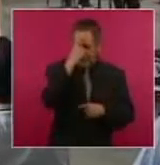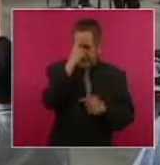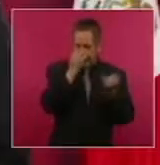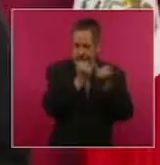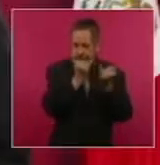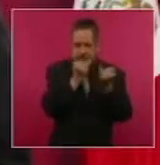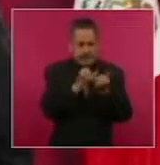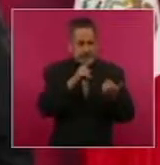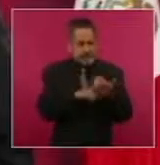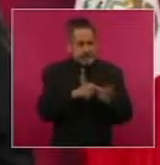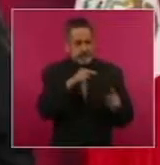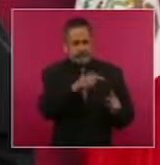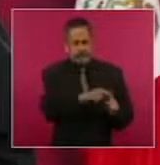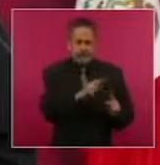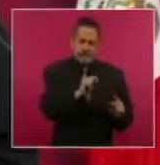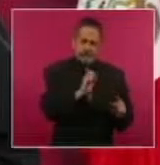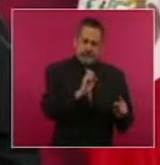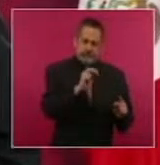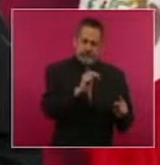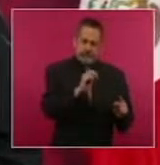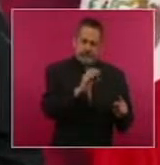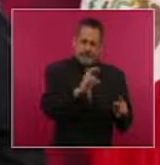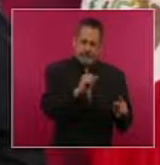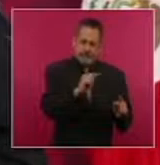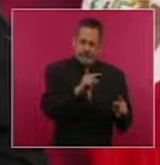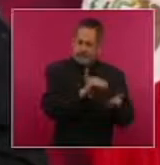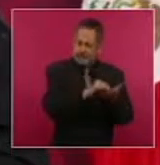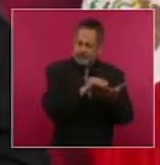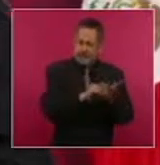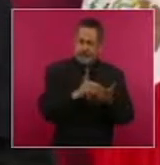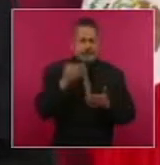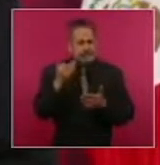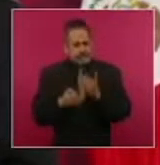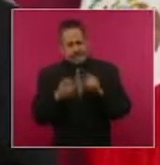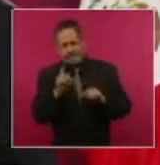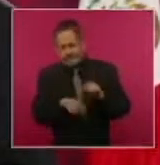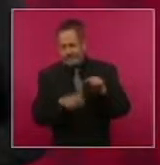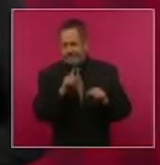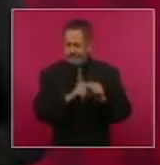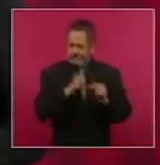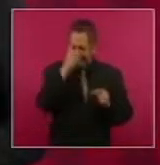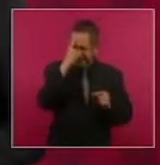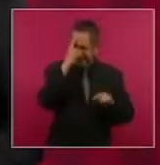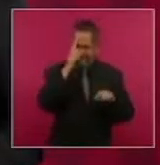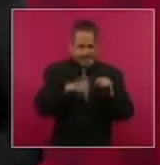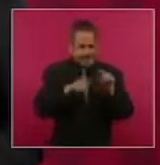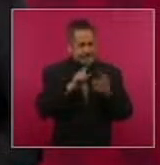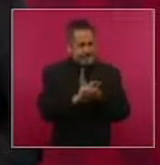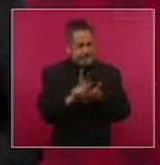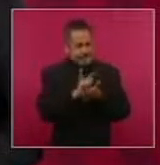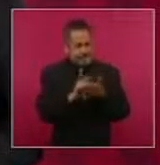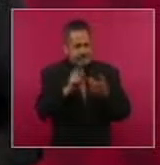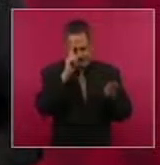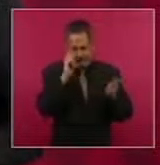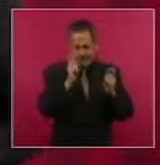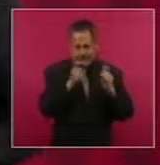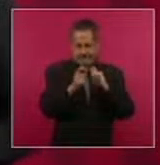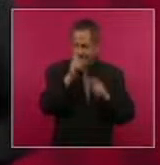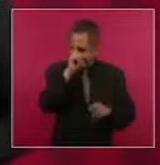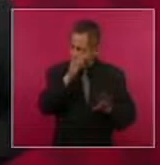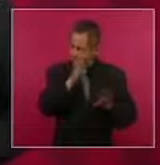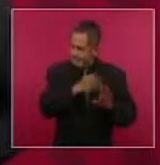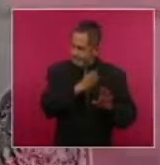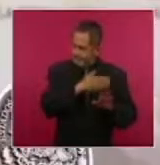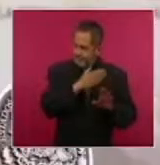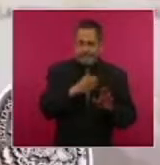236, publicada el pasado 3 de mayo en el Diario Oficial de la Federación. Importante también, la inspección técnica